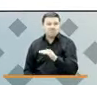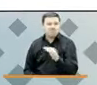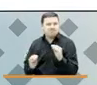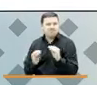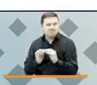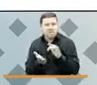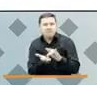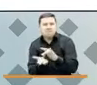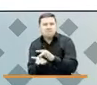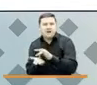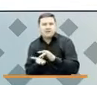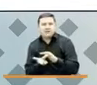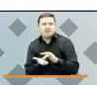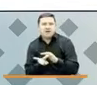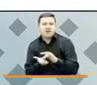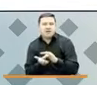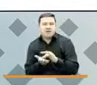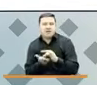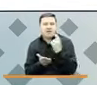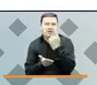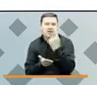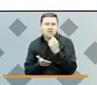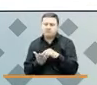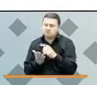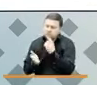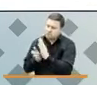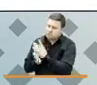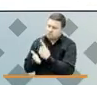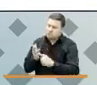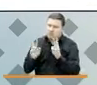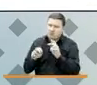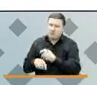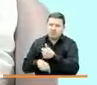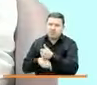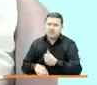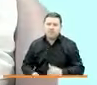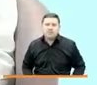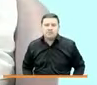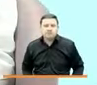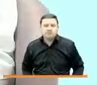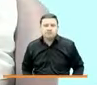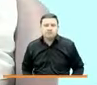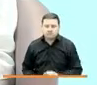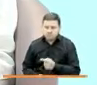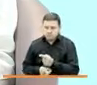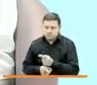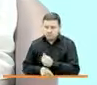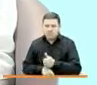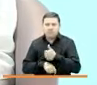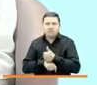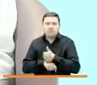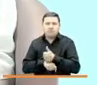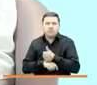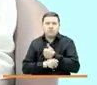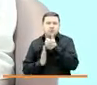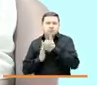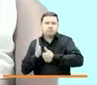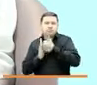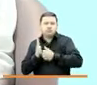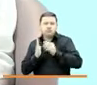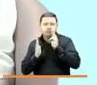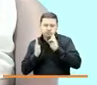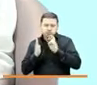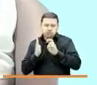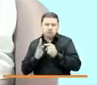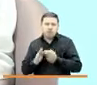participativa y plural. ¿Qué nos puede decir acerca de eso, director? Bueno, efectivamente, este formato de investigación que nosotros